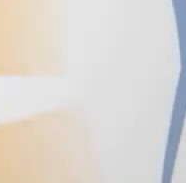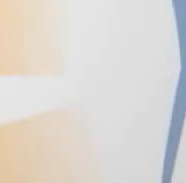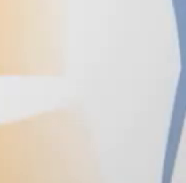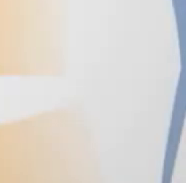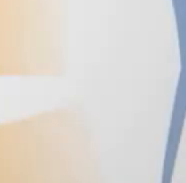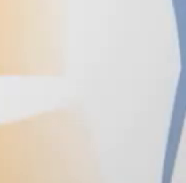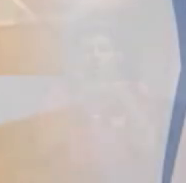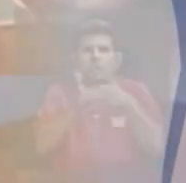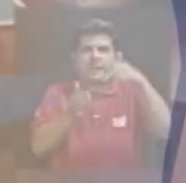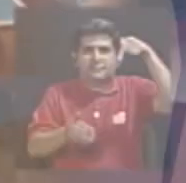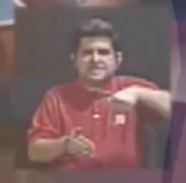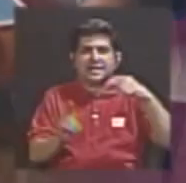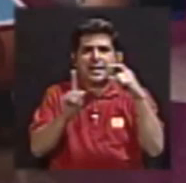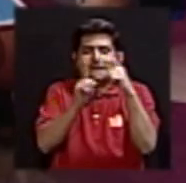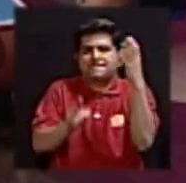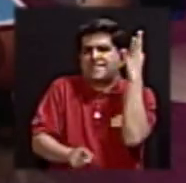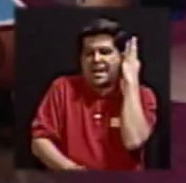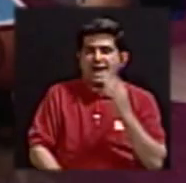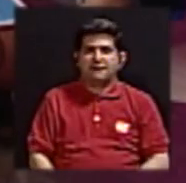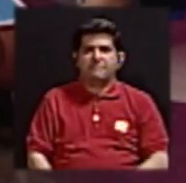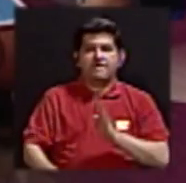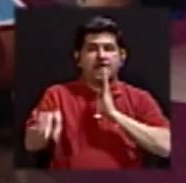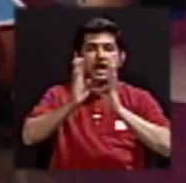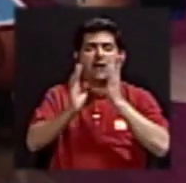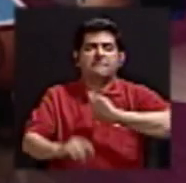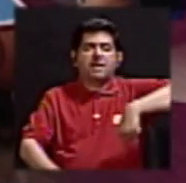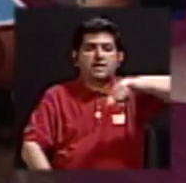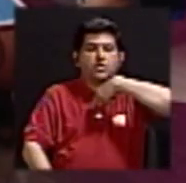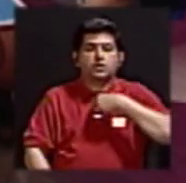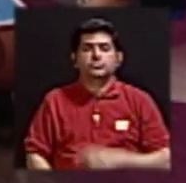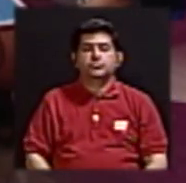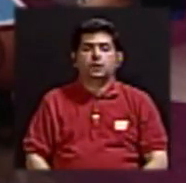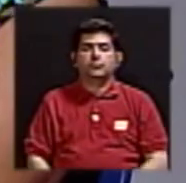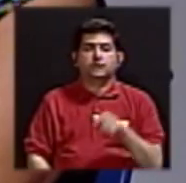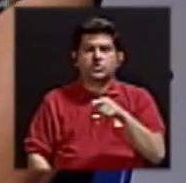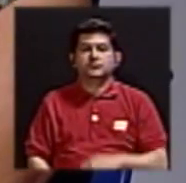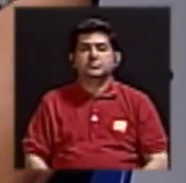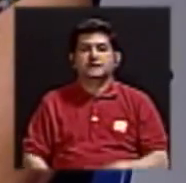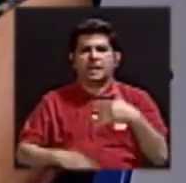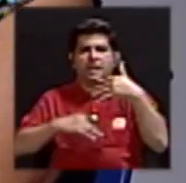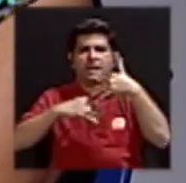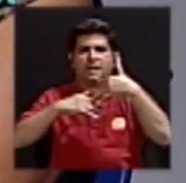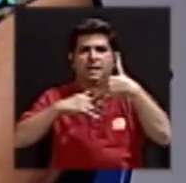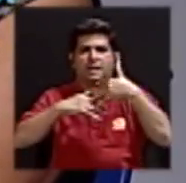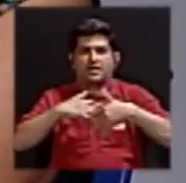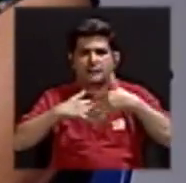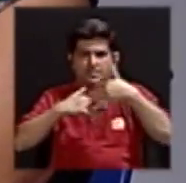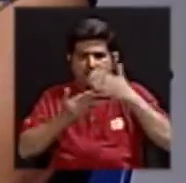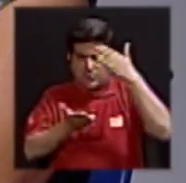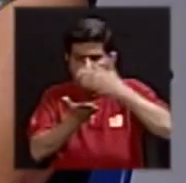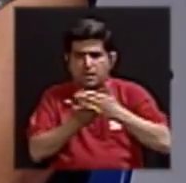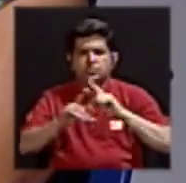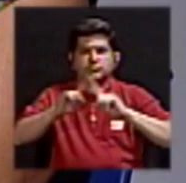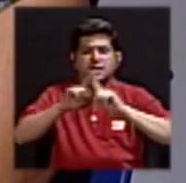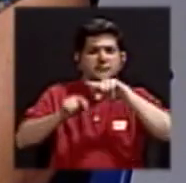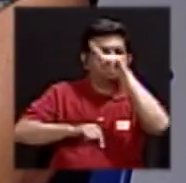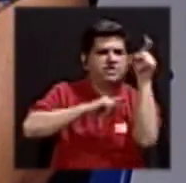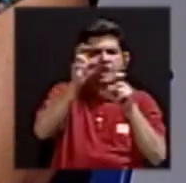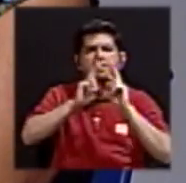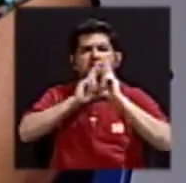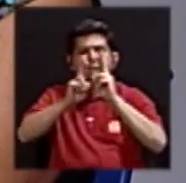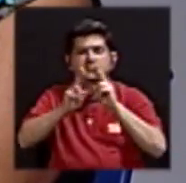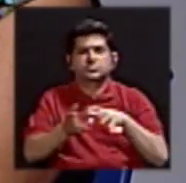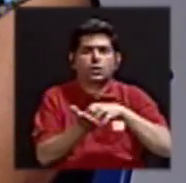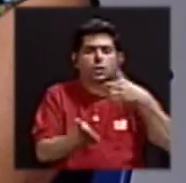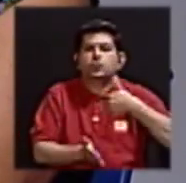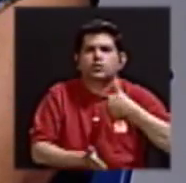Estamos de regreso en Palabra de Mujer y estamos conversando sobre la menopausia. Estamos respondiendo a una serie de inquietudes y